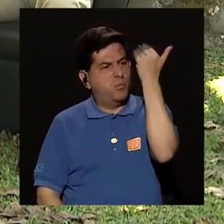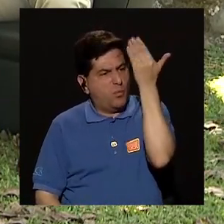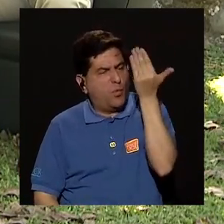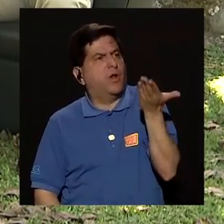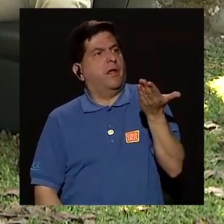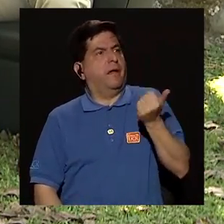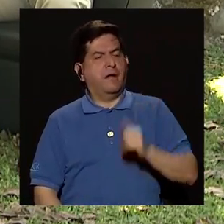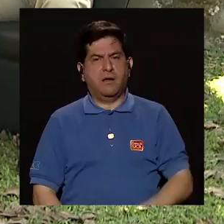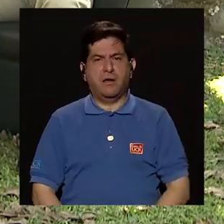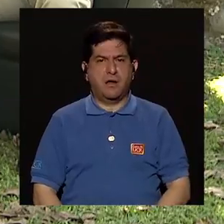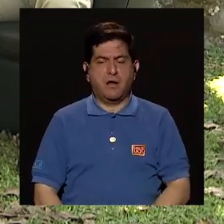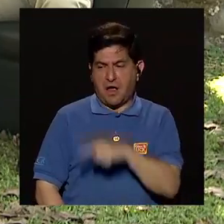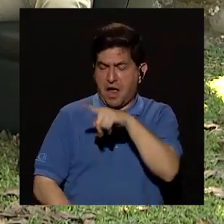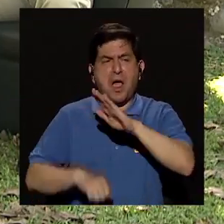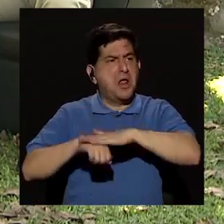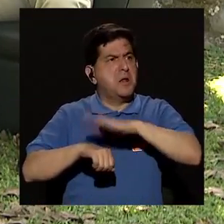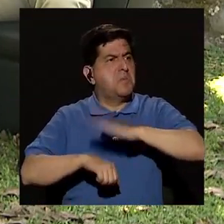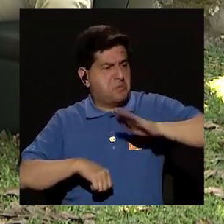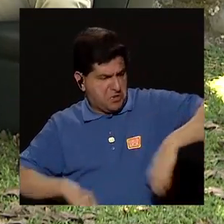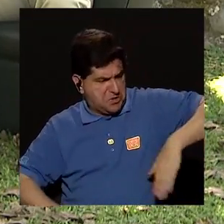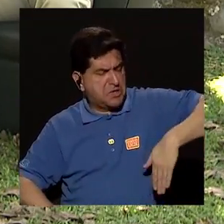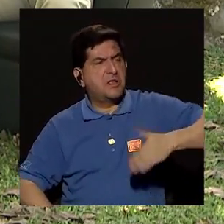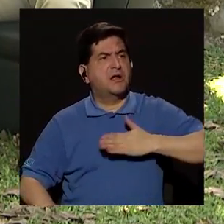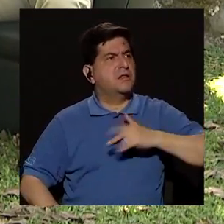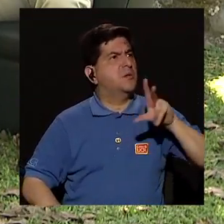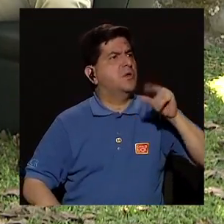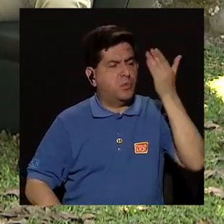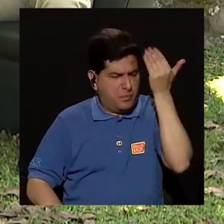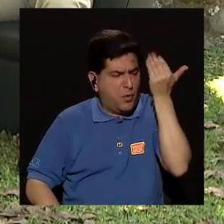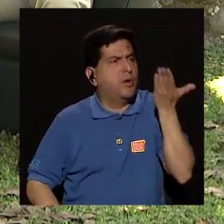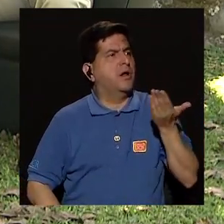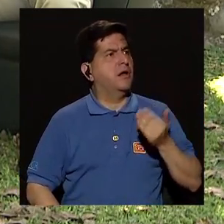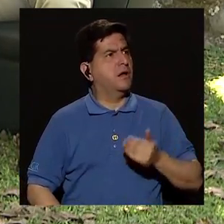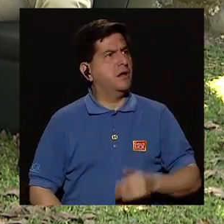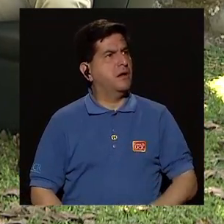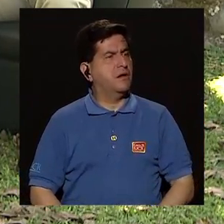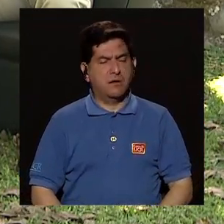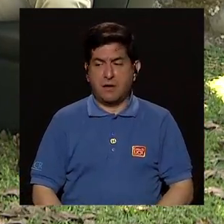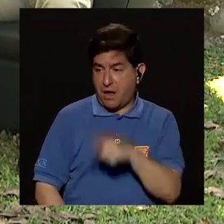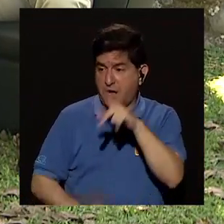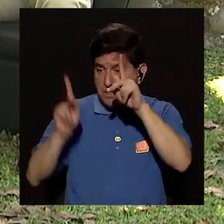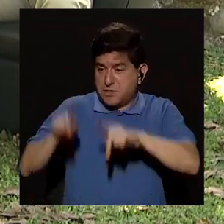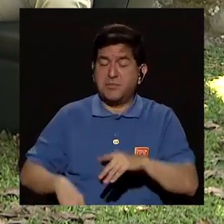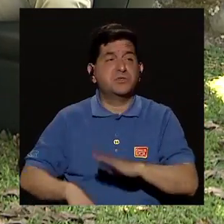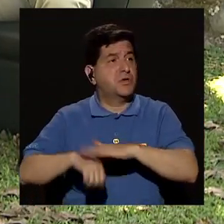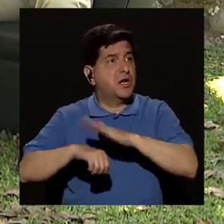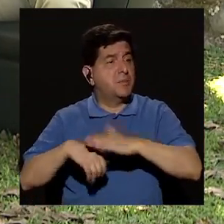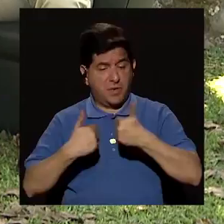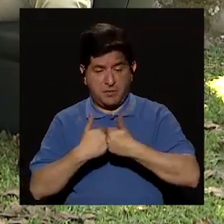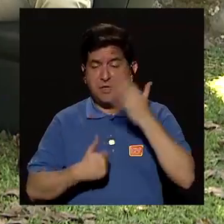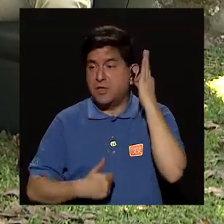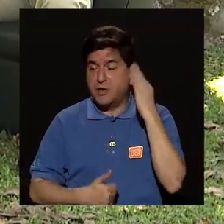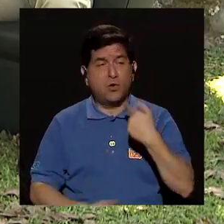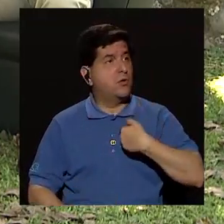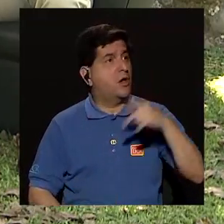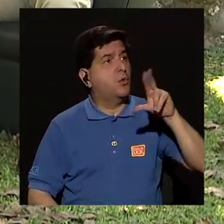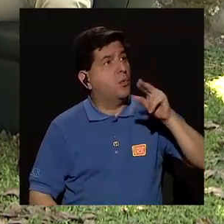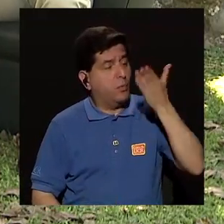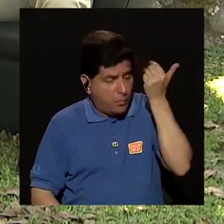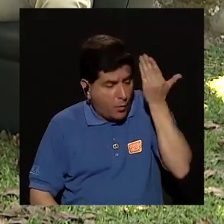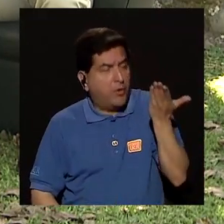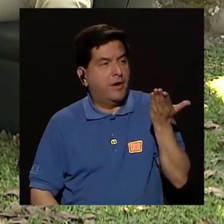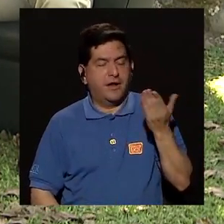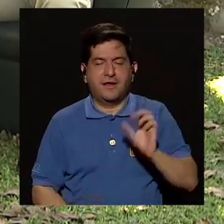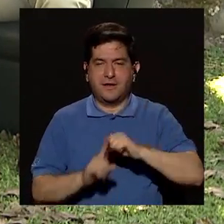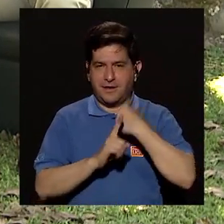no? ¿Por qué a fulano sí le permiten llegar más tarde y a mí no? ¿Por qué a fulano le dejan tener novia y a mí no? Son